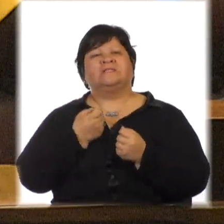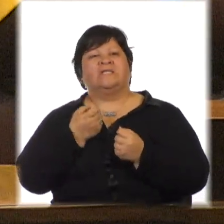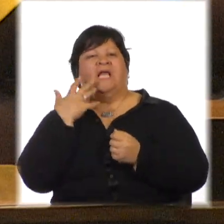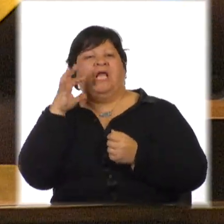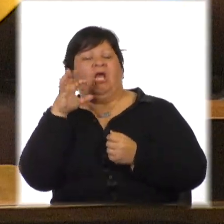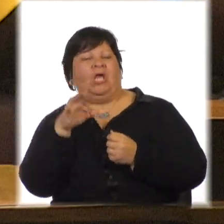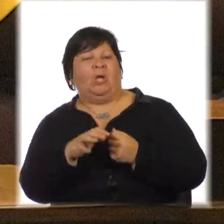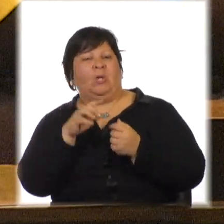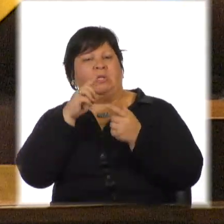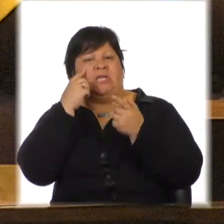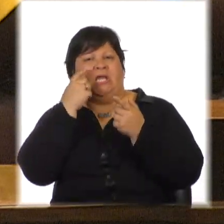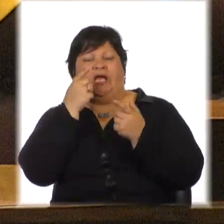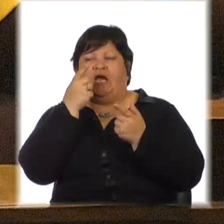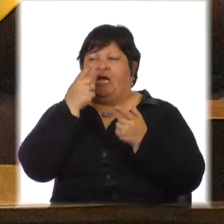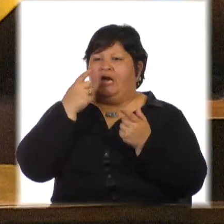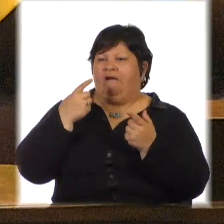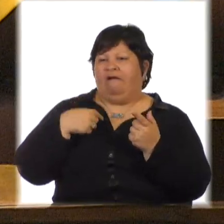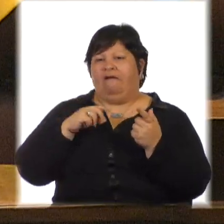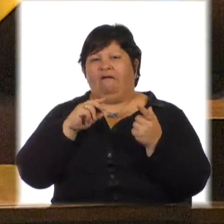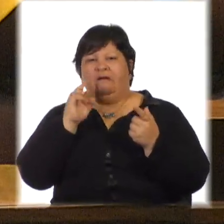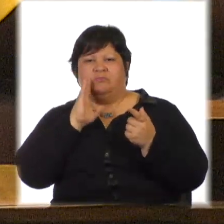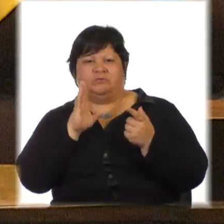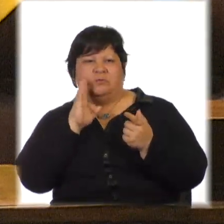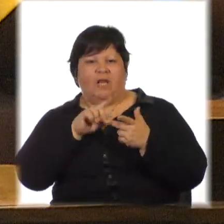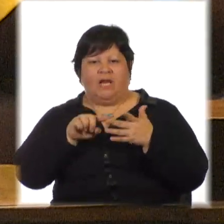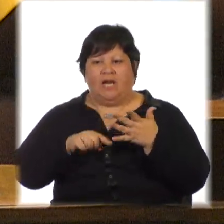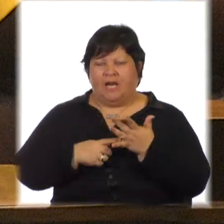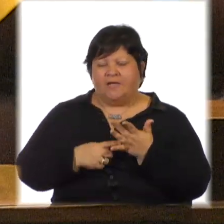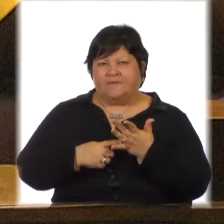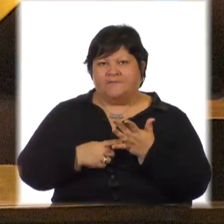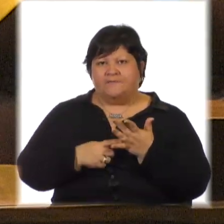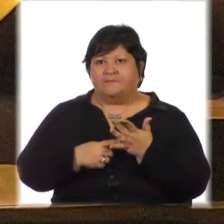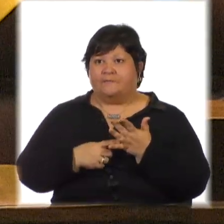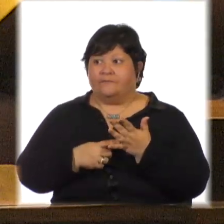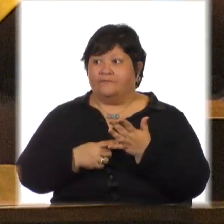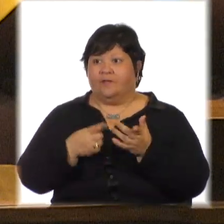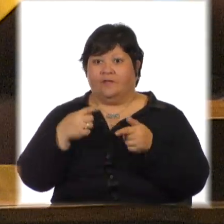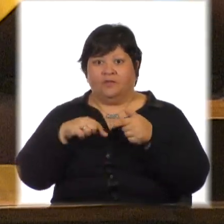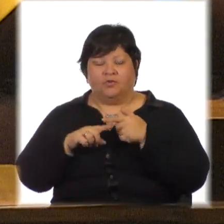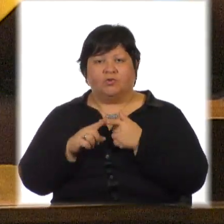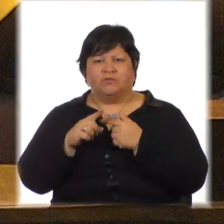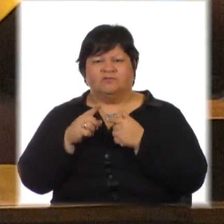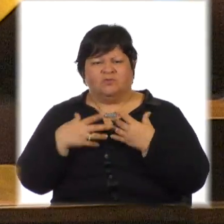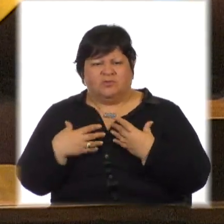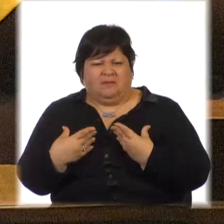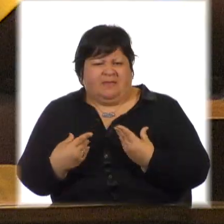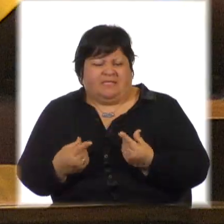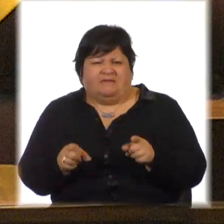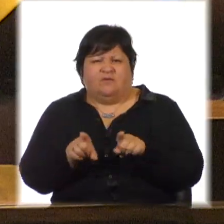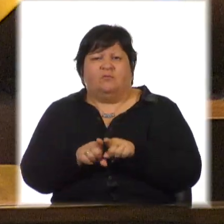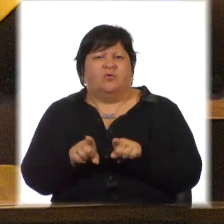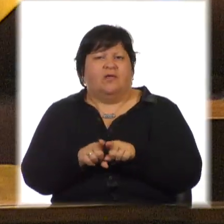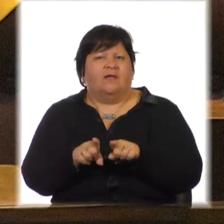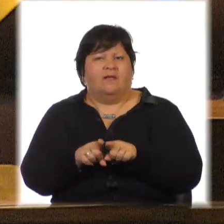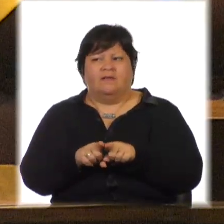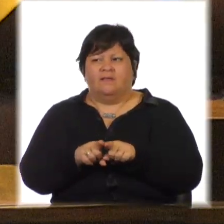y siguen los etcéteras. Que además hasta hace muy poco se daba el lujo de no percibirse como tal y negar o